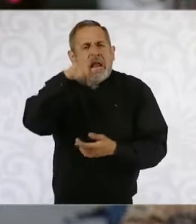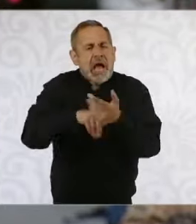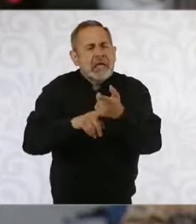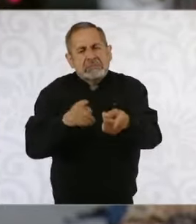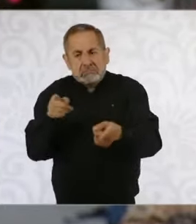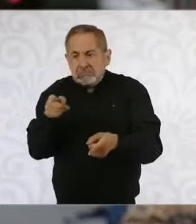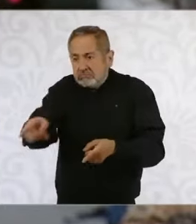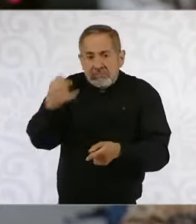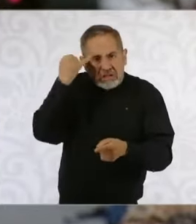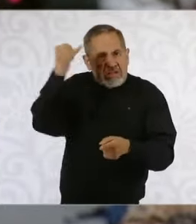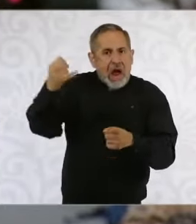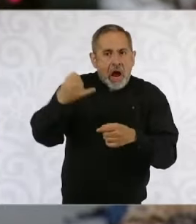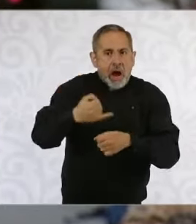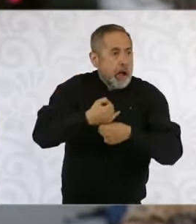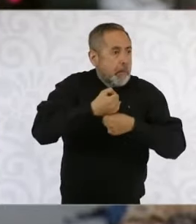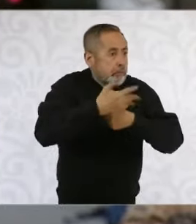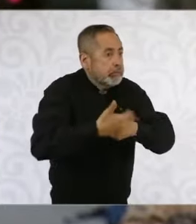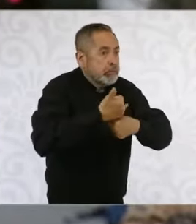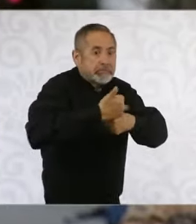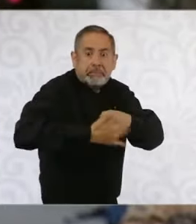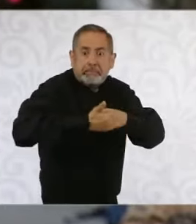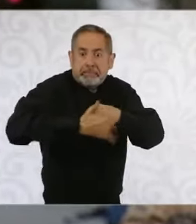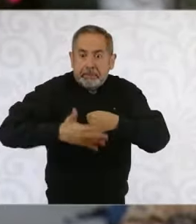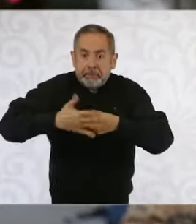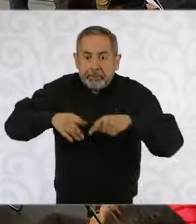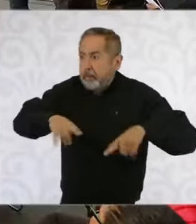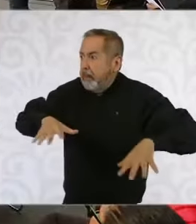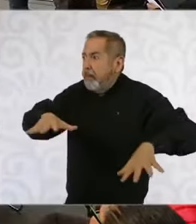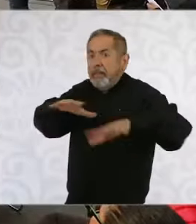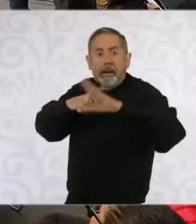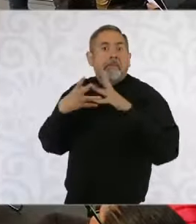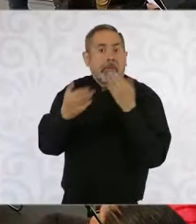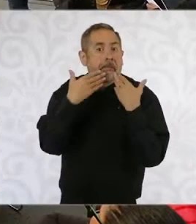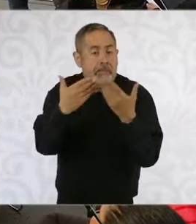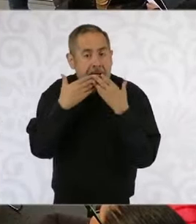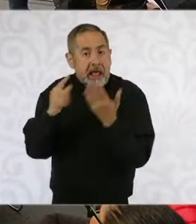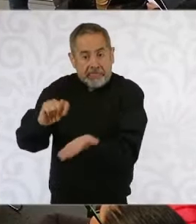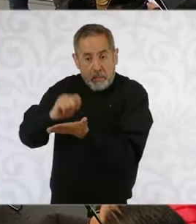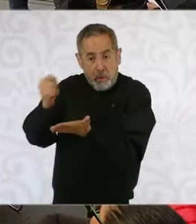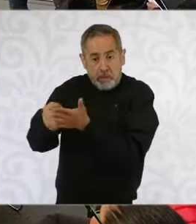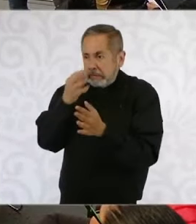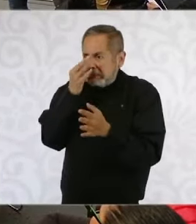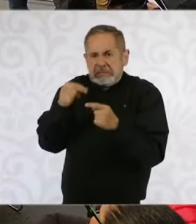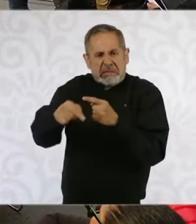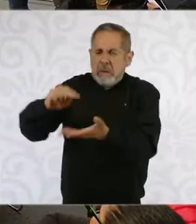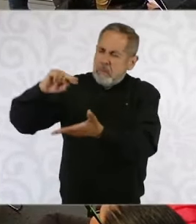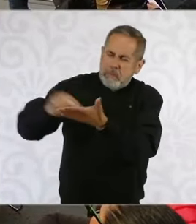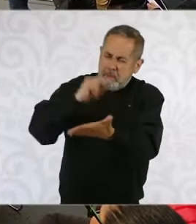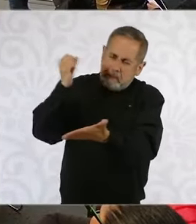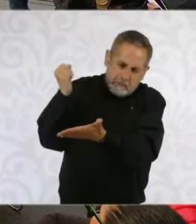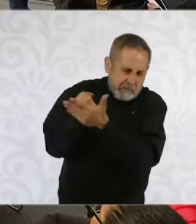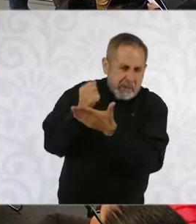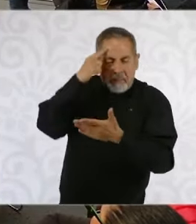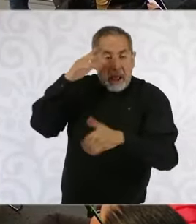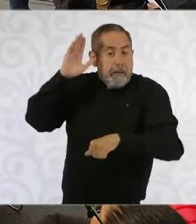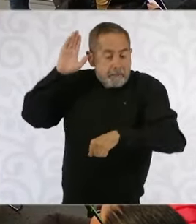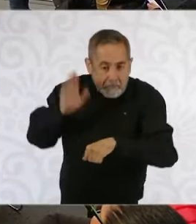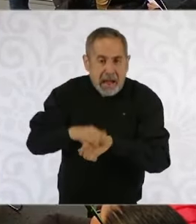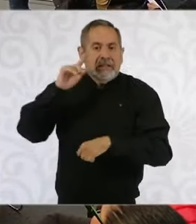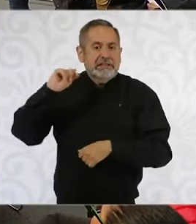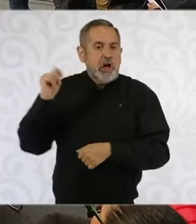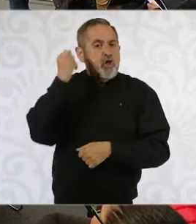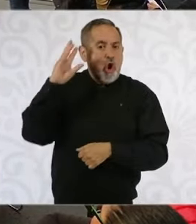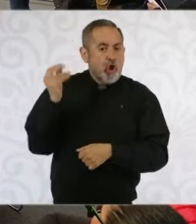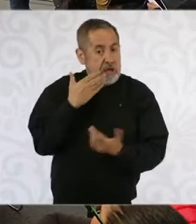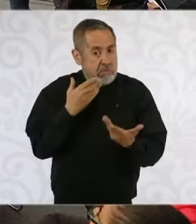modelo que se está, pues ya replicando en los estados y Tamaulipas en breve será uno de ellos. Pues es parte de